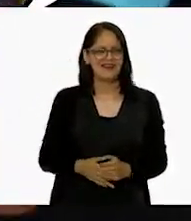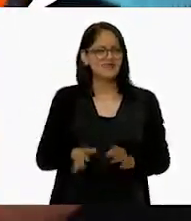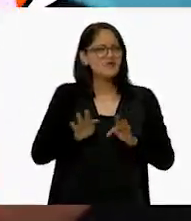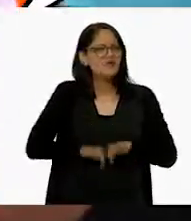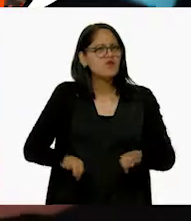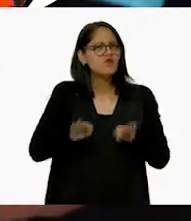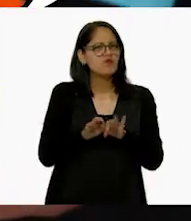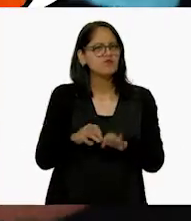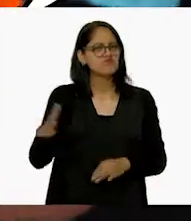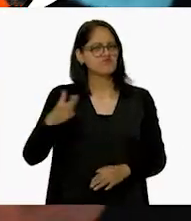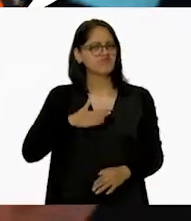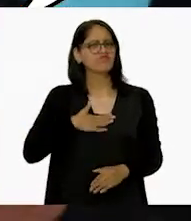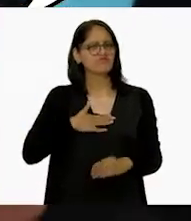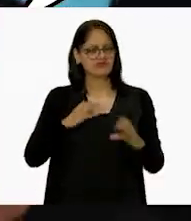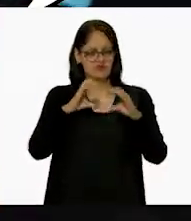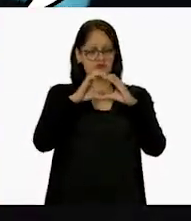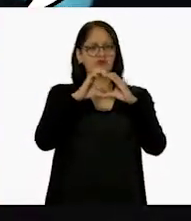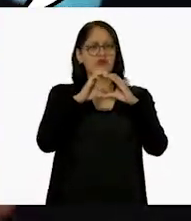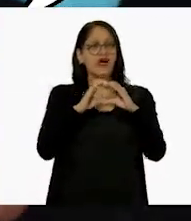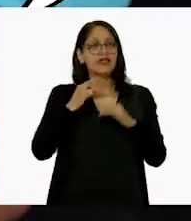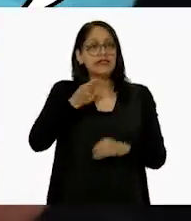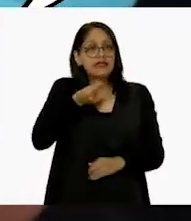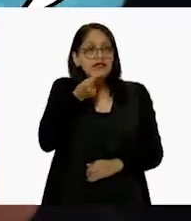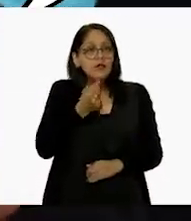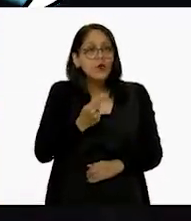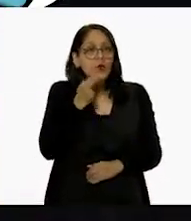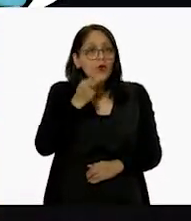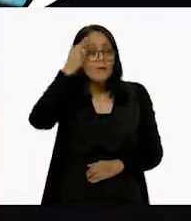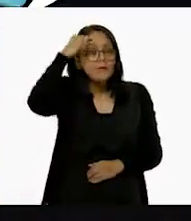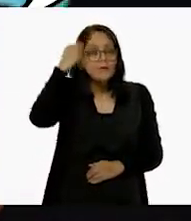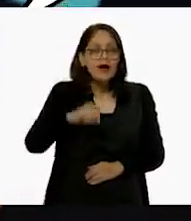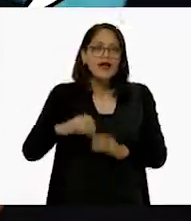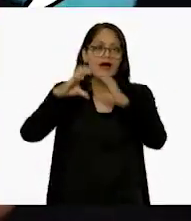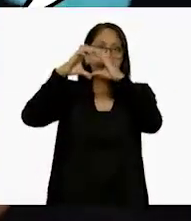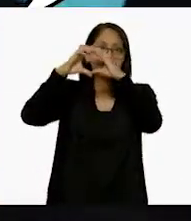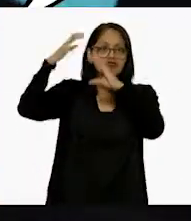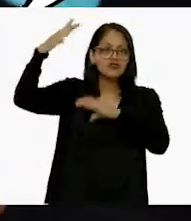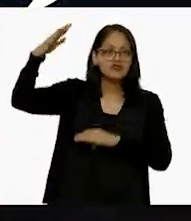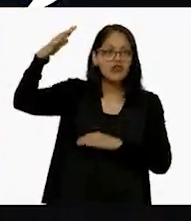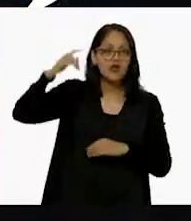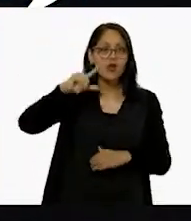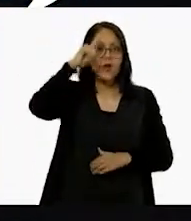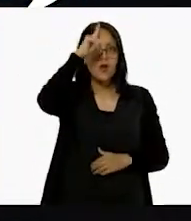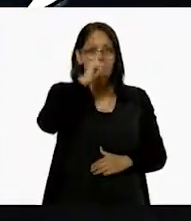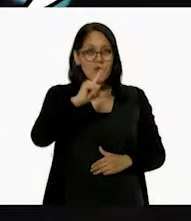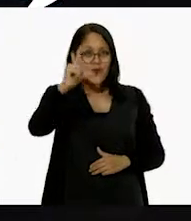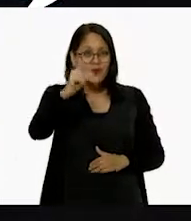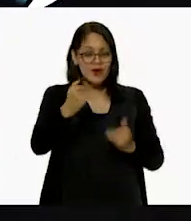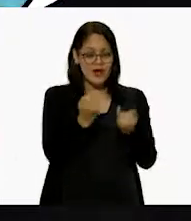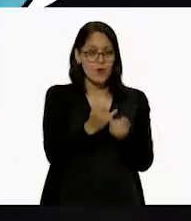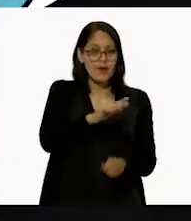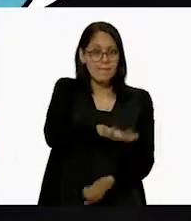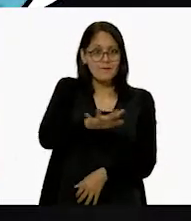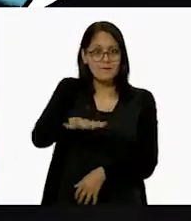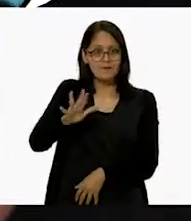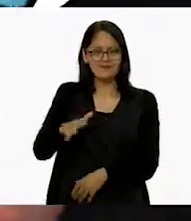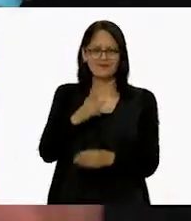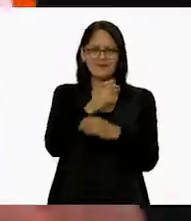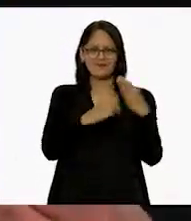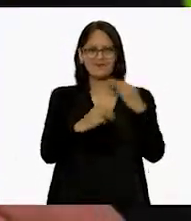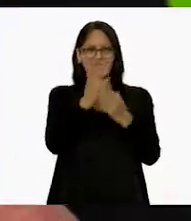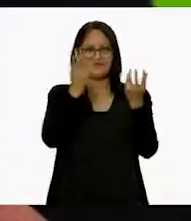importante soy yo. Los niños me usan para pintar el sol, la luna, las pelotas y muchas cosas.